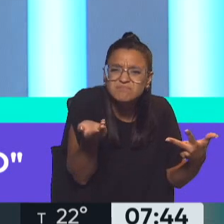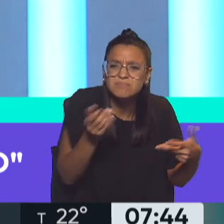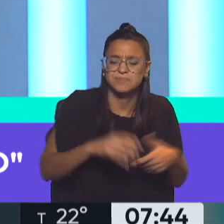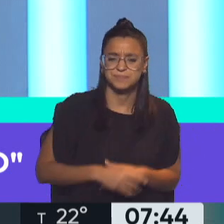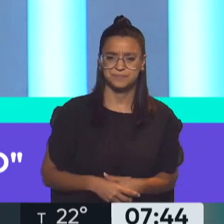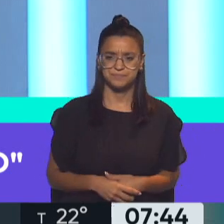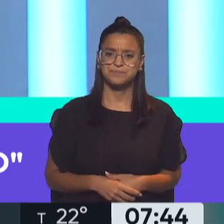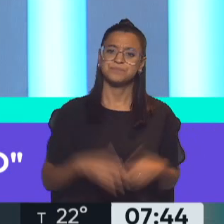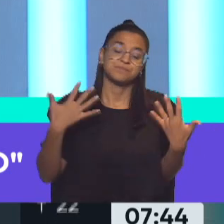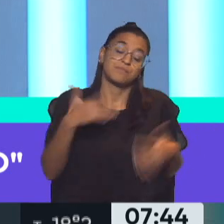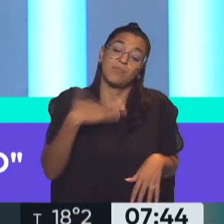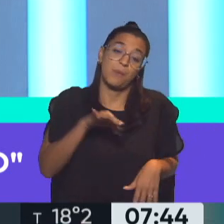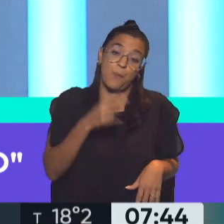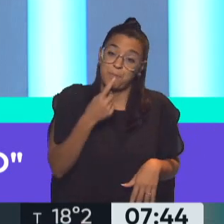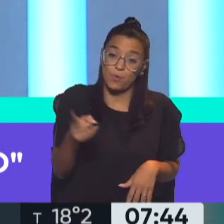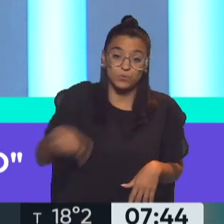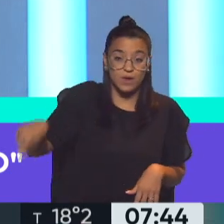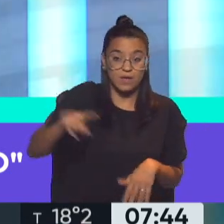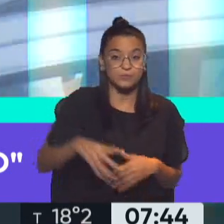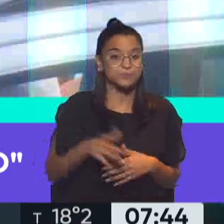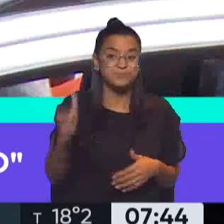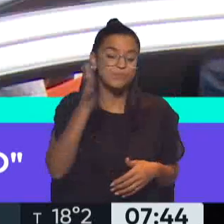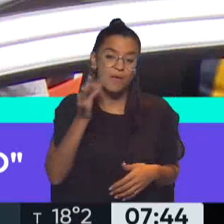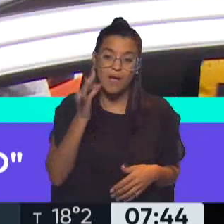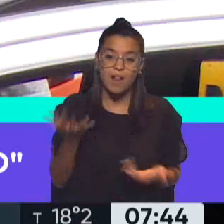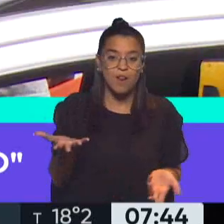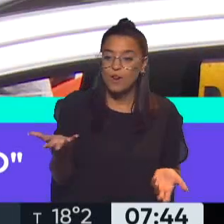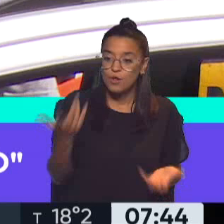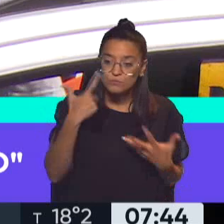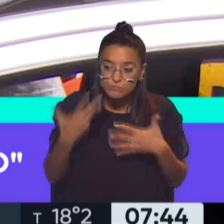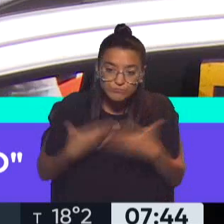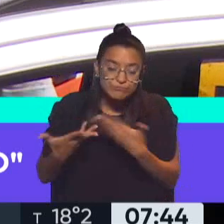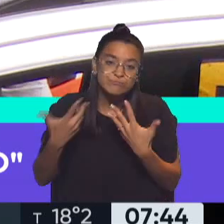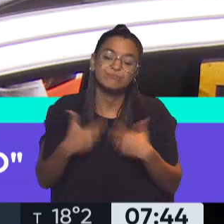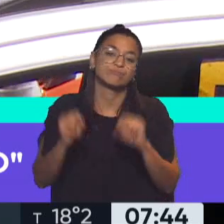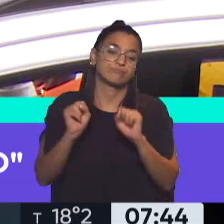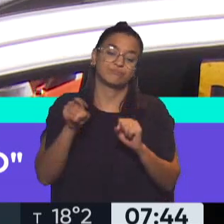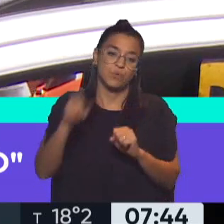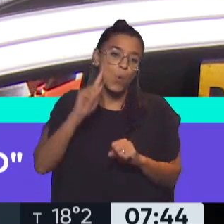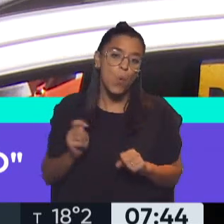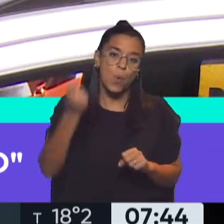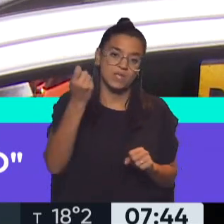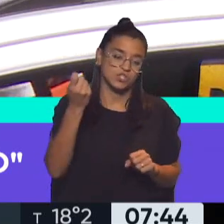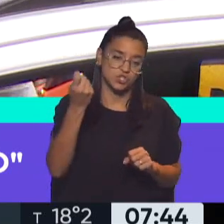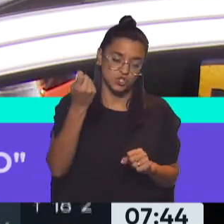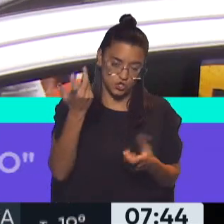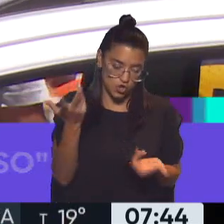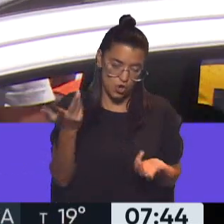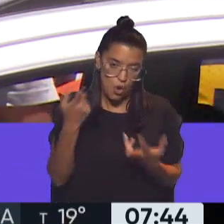Y ahora hay preguntárselo a eso, Néstor. Esto es algo que se va a descubrir más que nada en el juicio oral, en el debate.